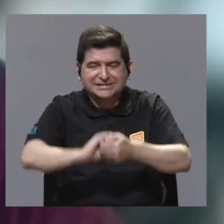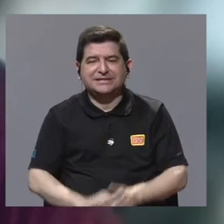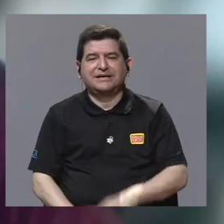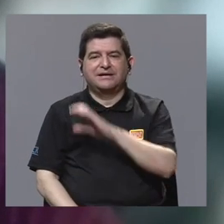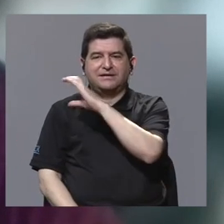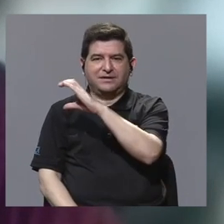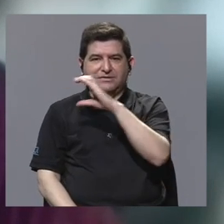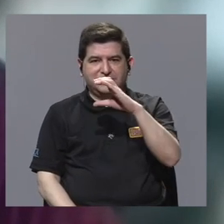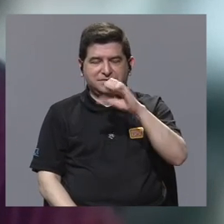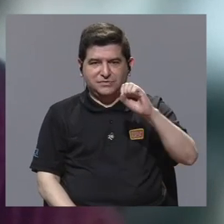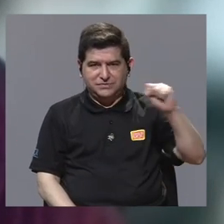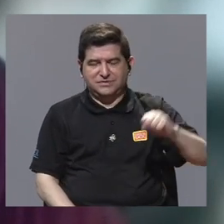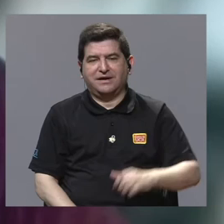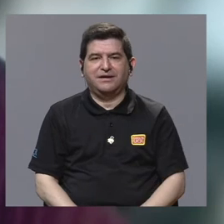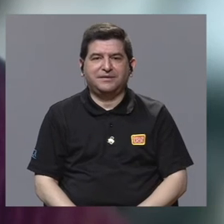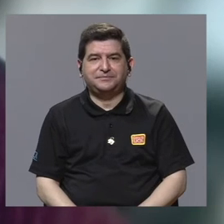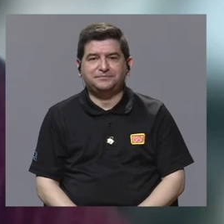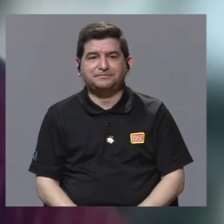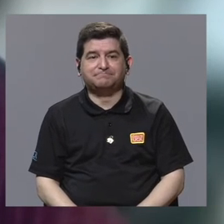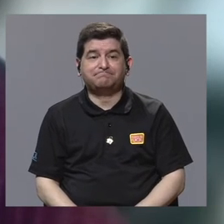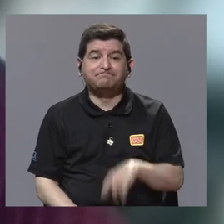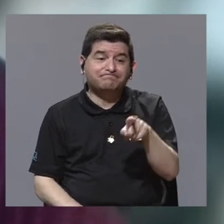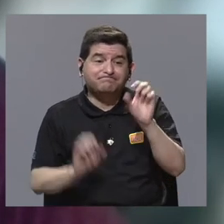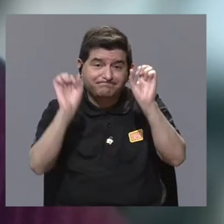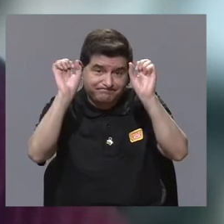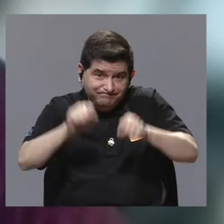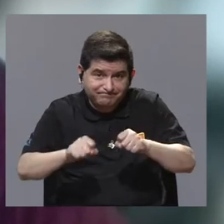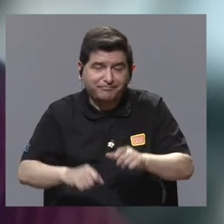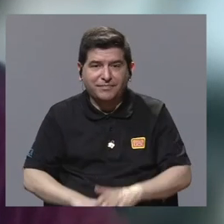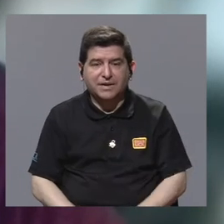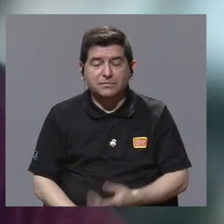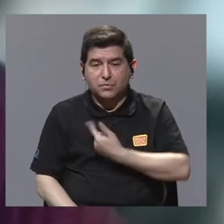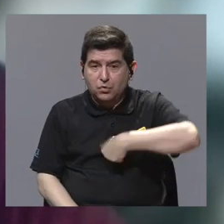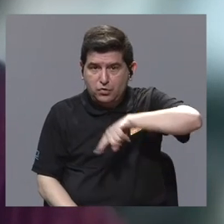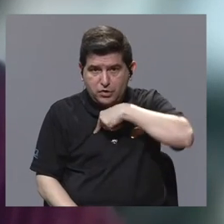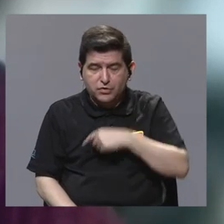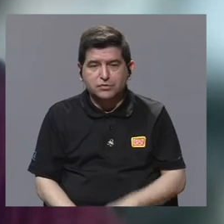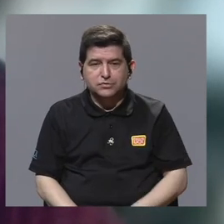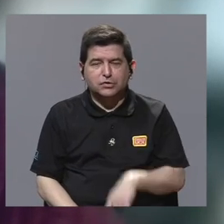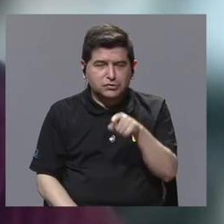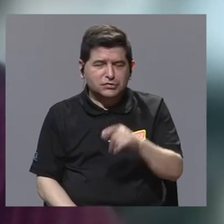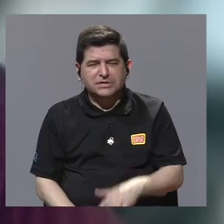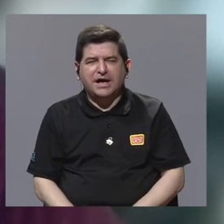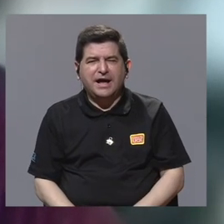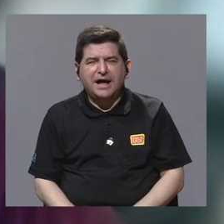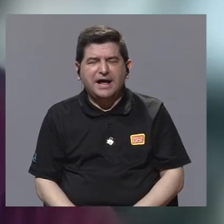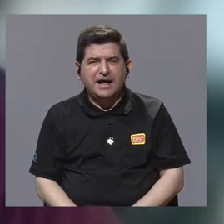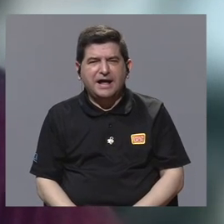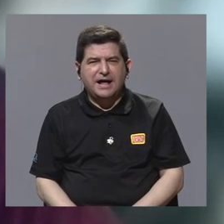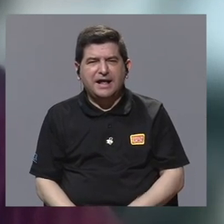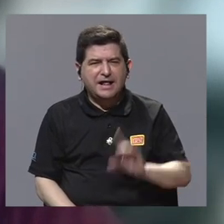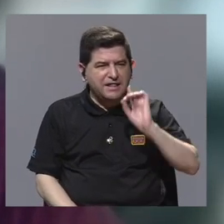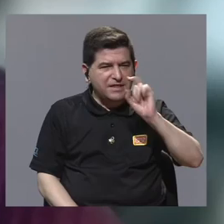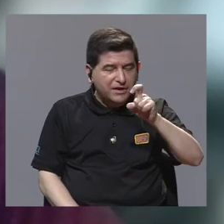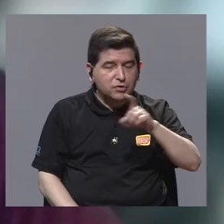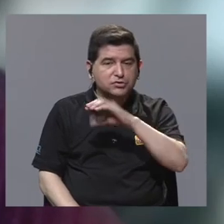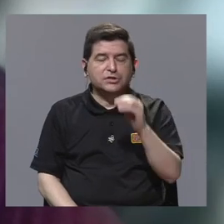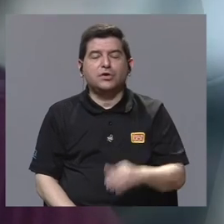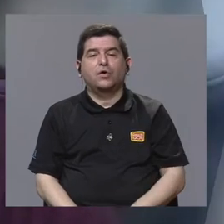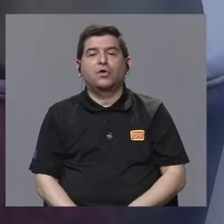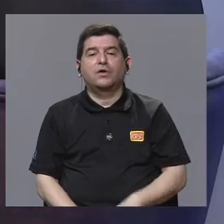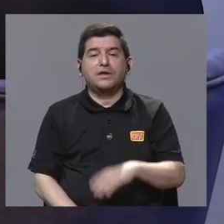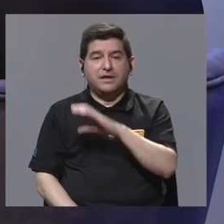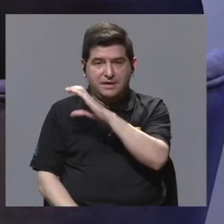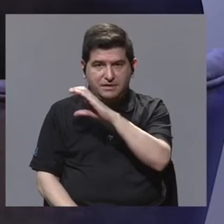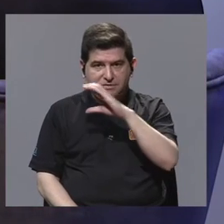costarricense del Seguro Social para nosotros hacer el diagnóstico y en las instalaciones de la caja